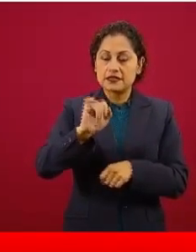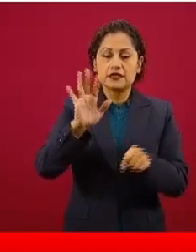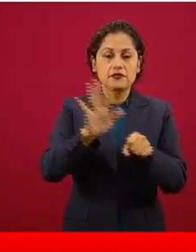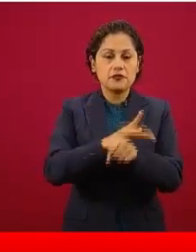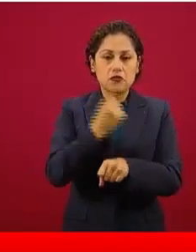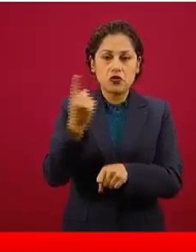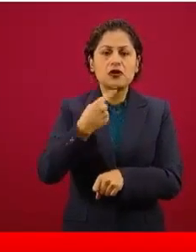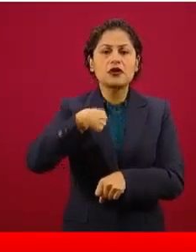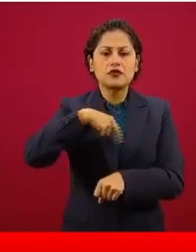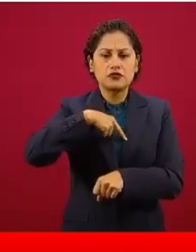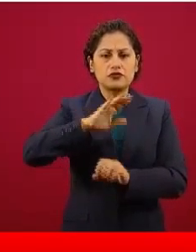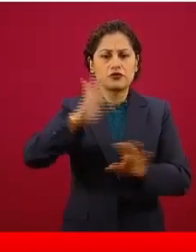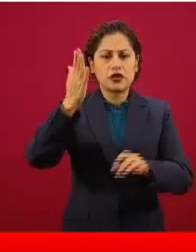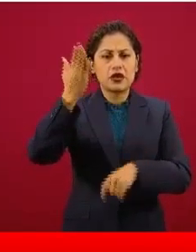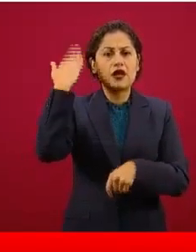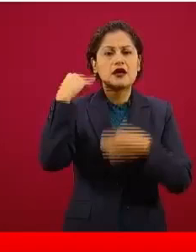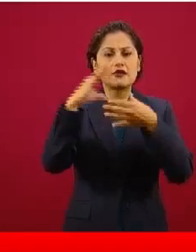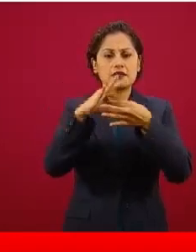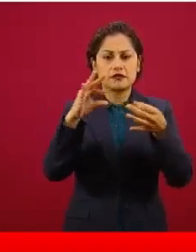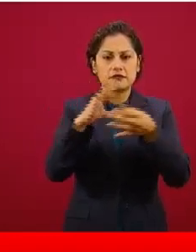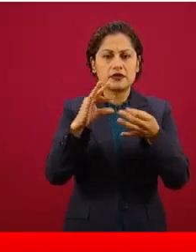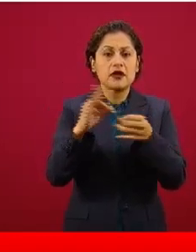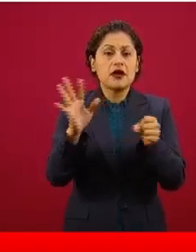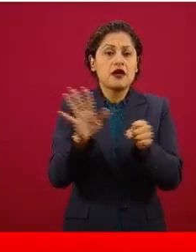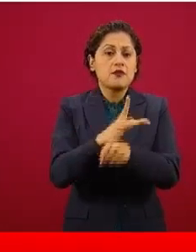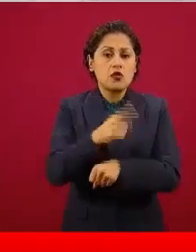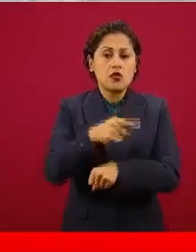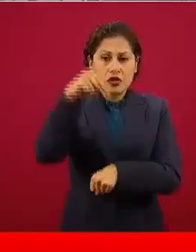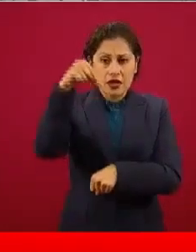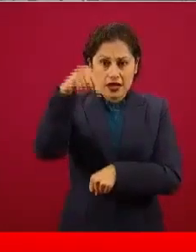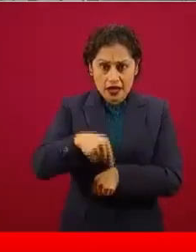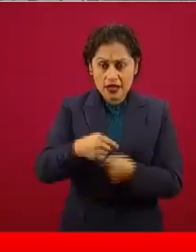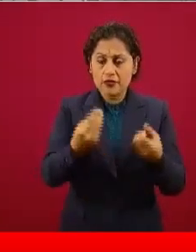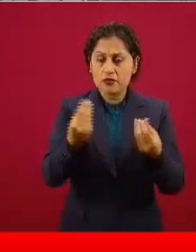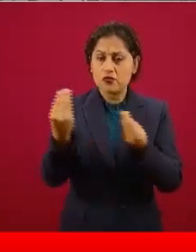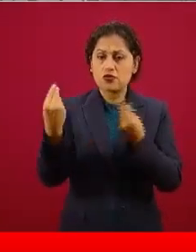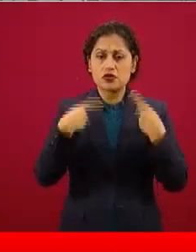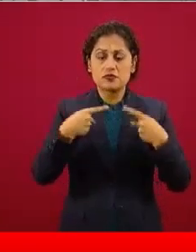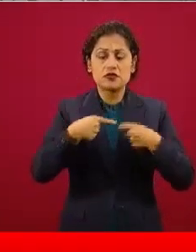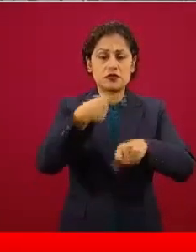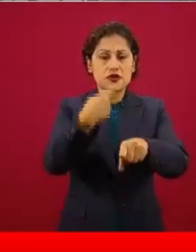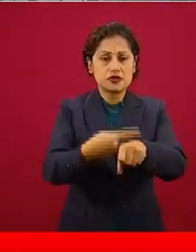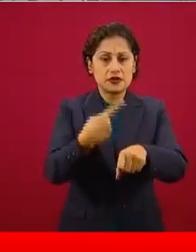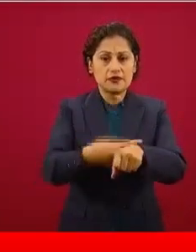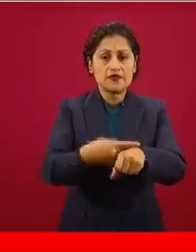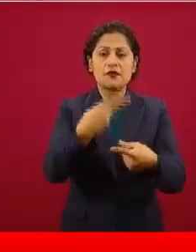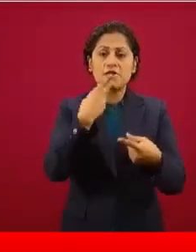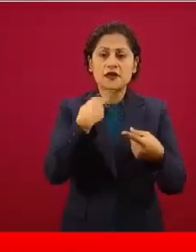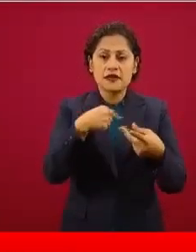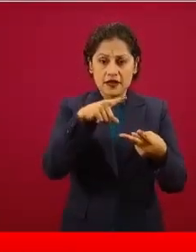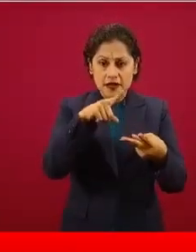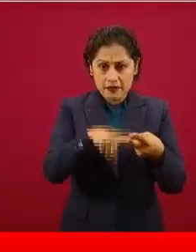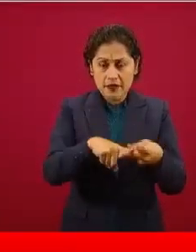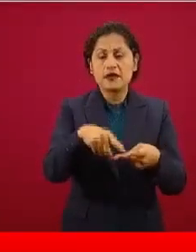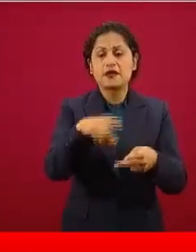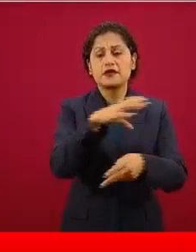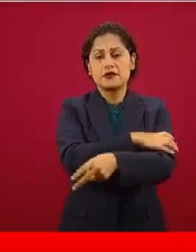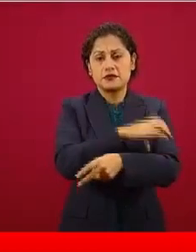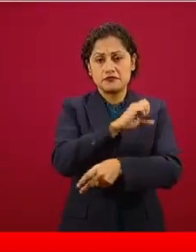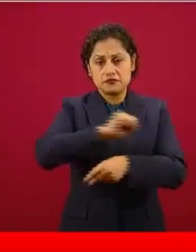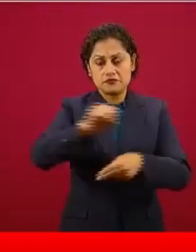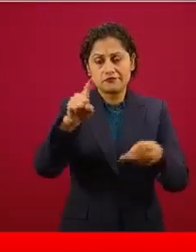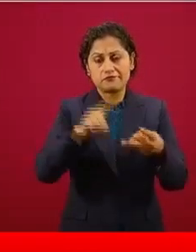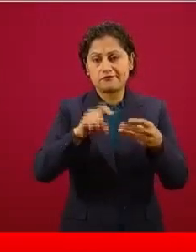de otras epidemias de enfermedades crónicas, la epidemia de diabetes, de obesidad, de sobrepeso, de hipertensión,